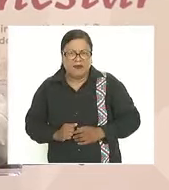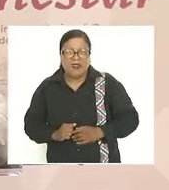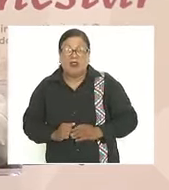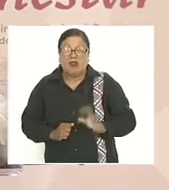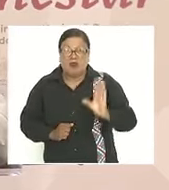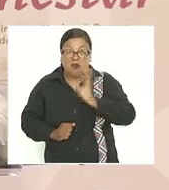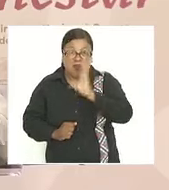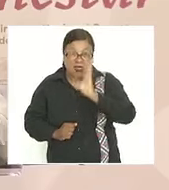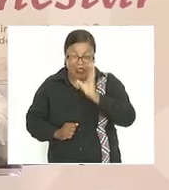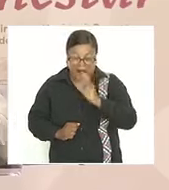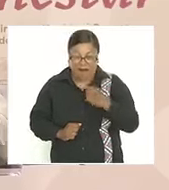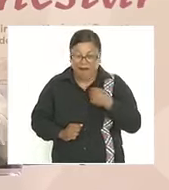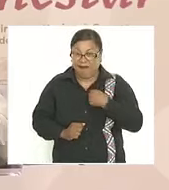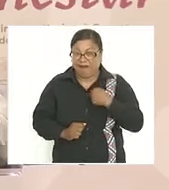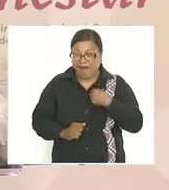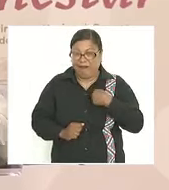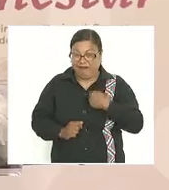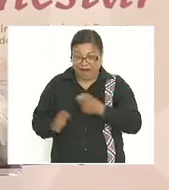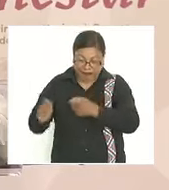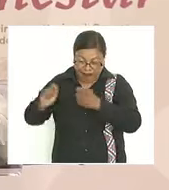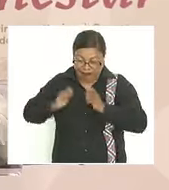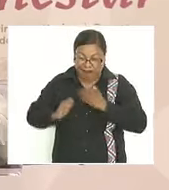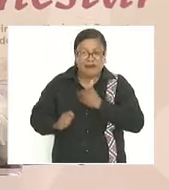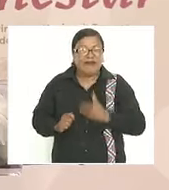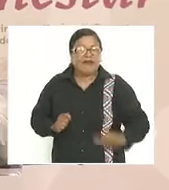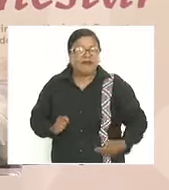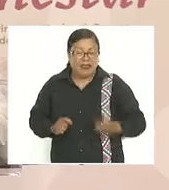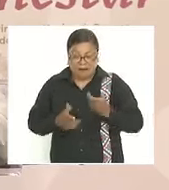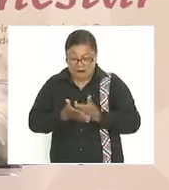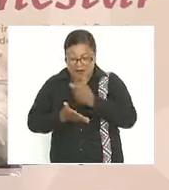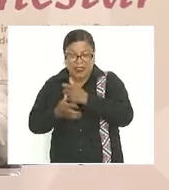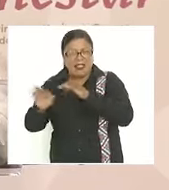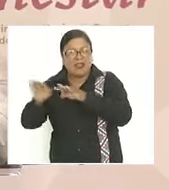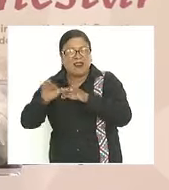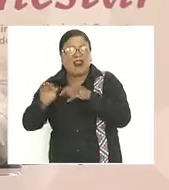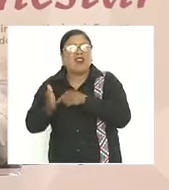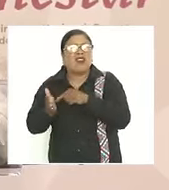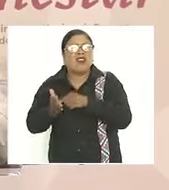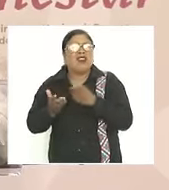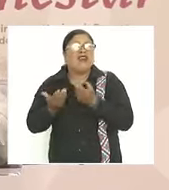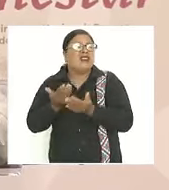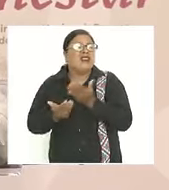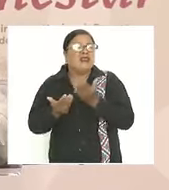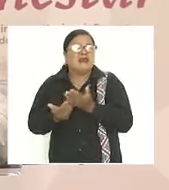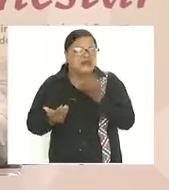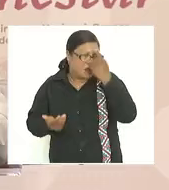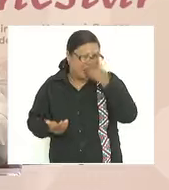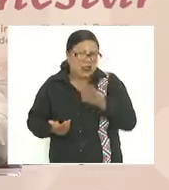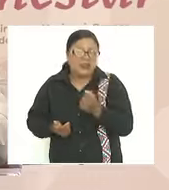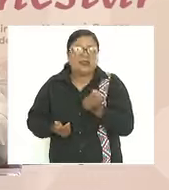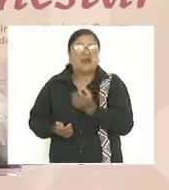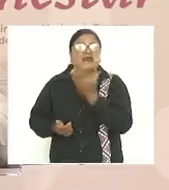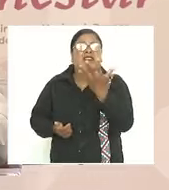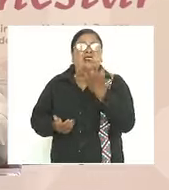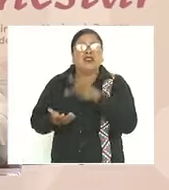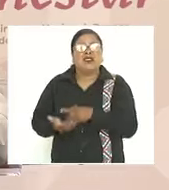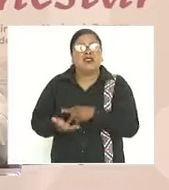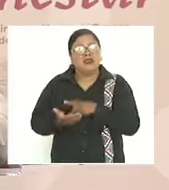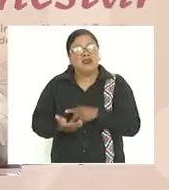nosotros llegamos un salario mínimo alcanzaba para comprar solo 5 kilos